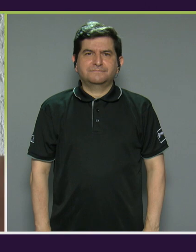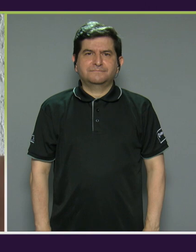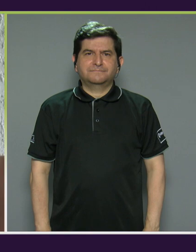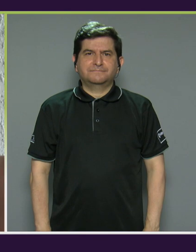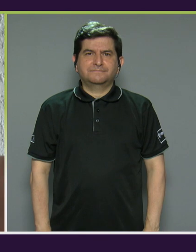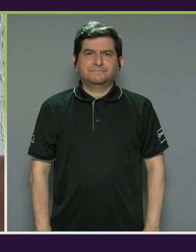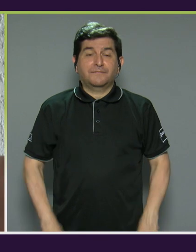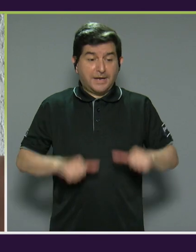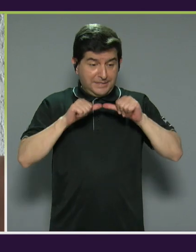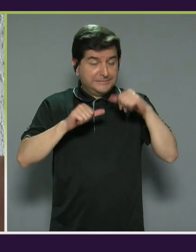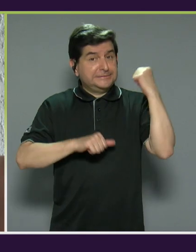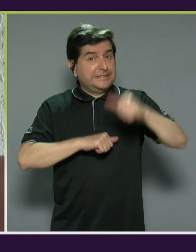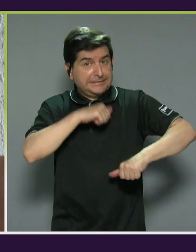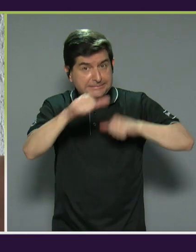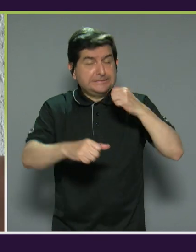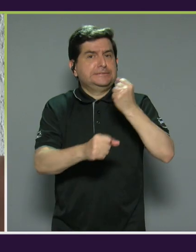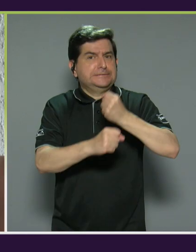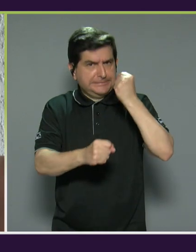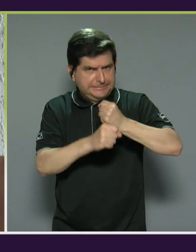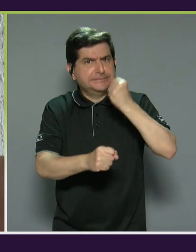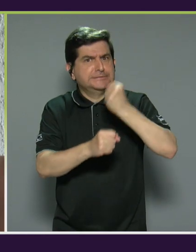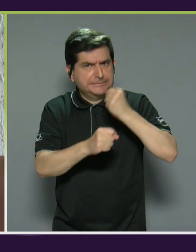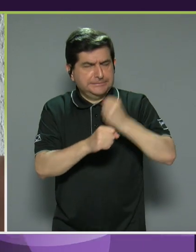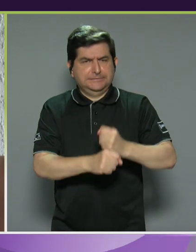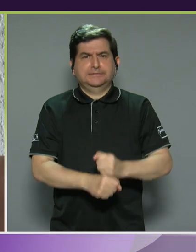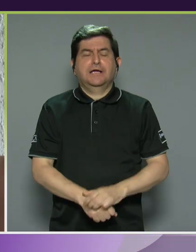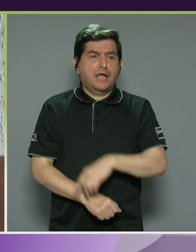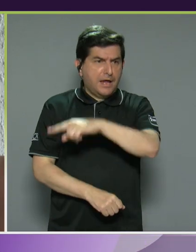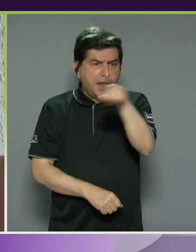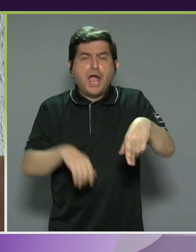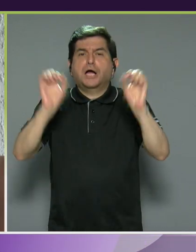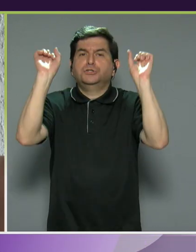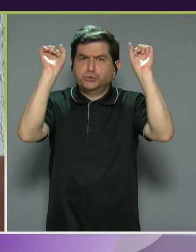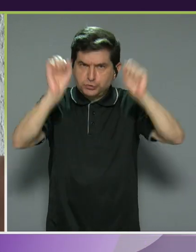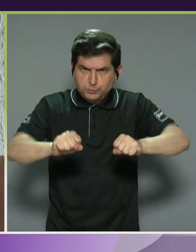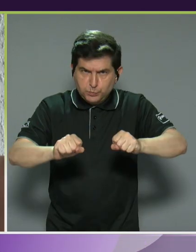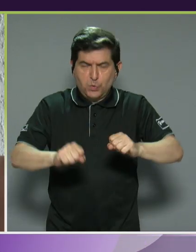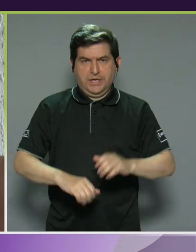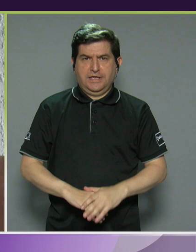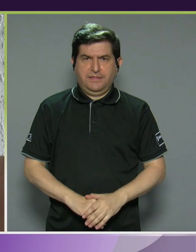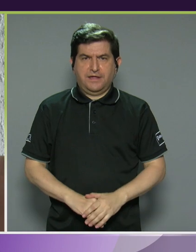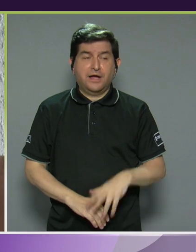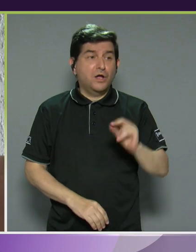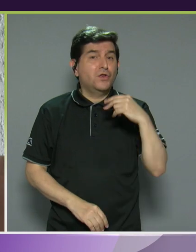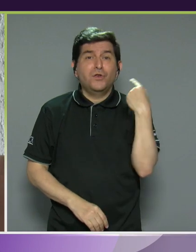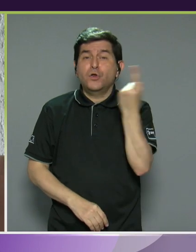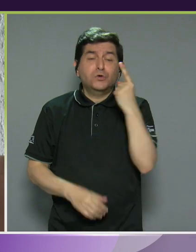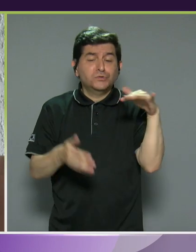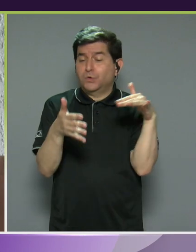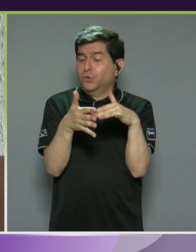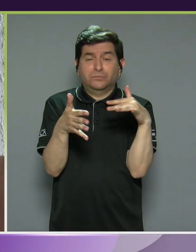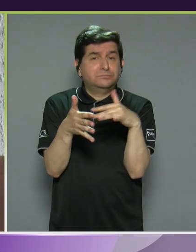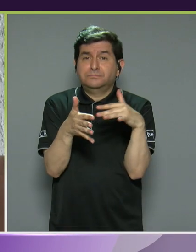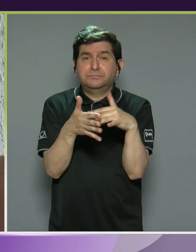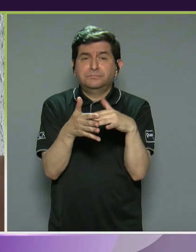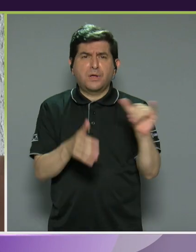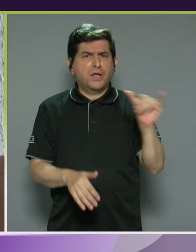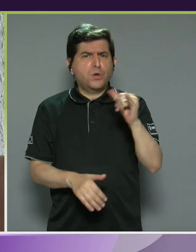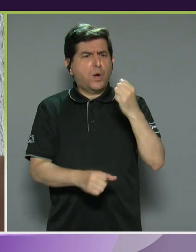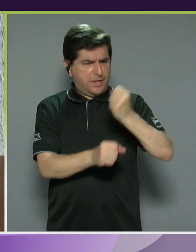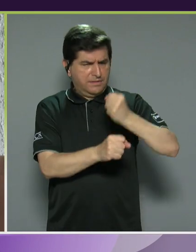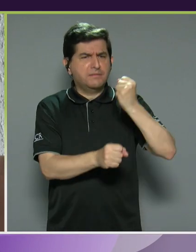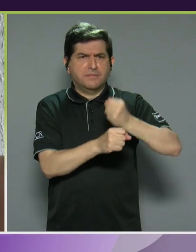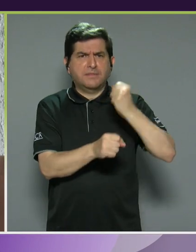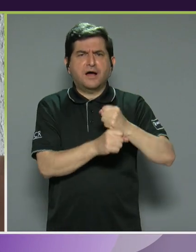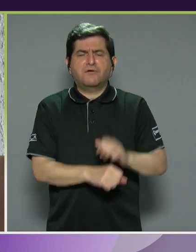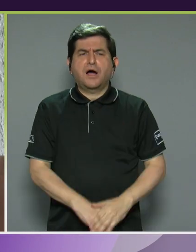Se sigue luchando, se sigue trabajando en eso para que ellos puedan lograr no solamente estudiar, sino también trabajar,